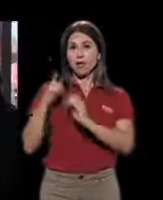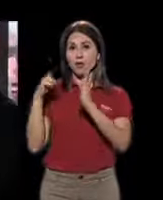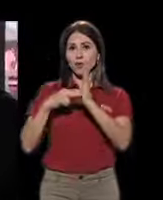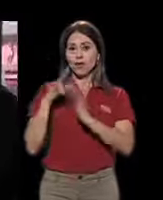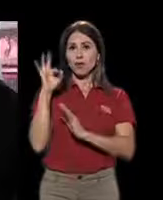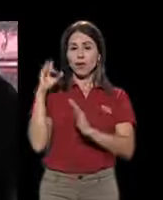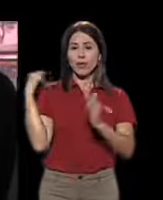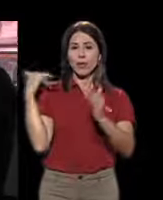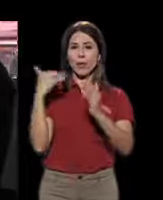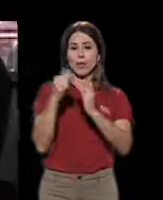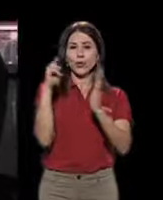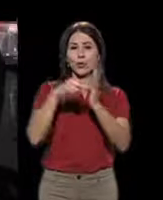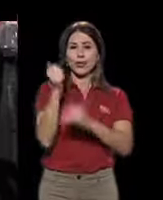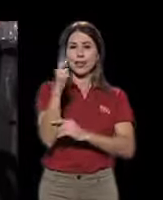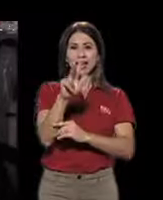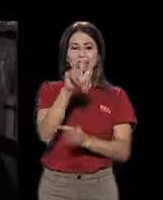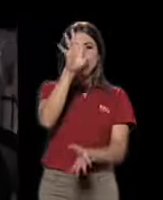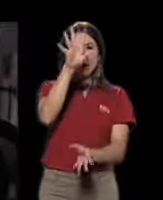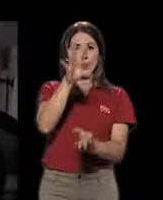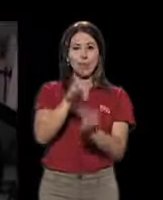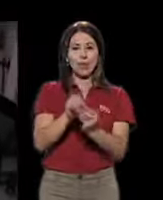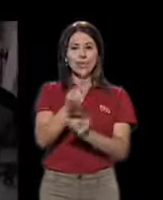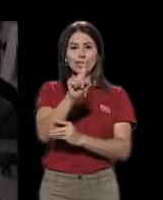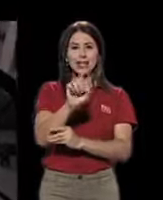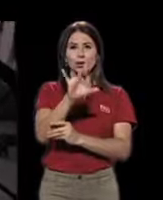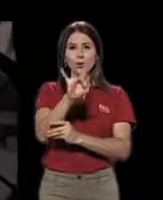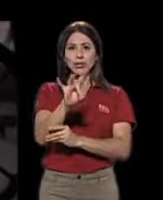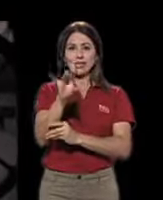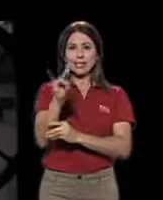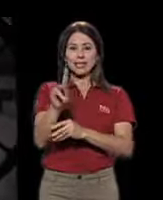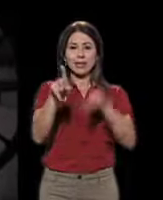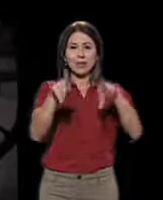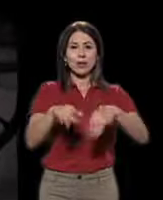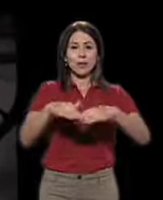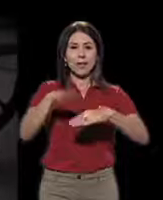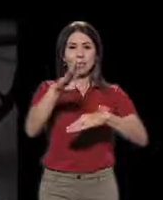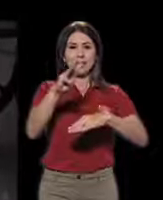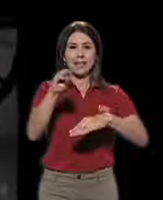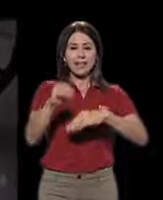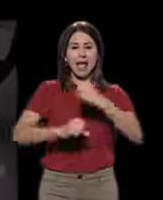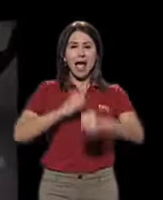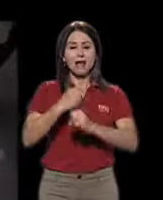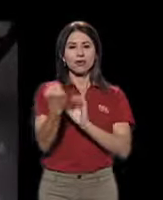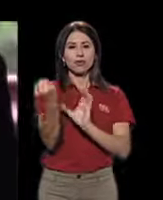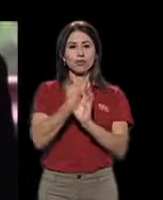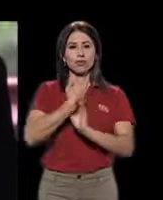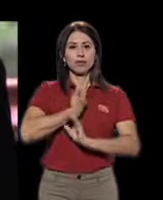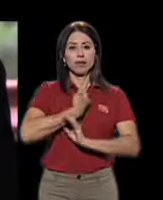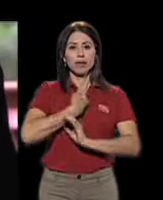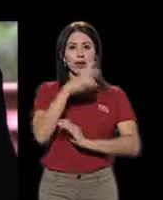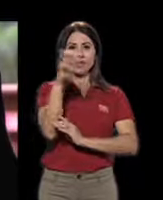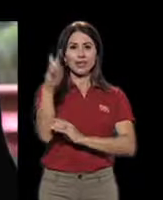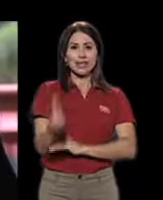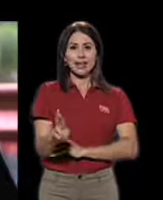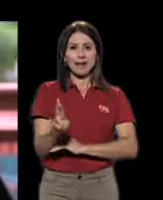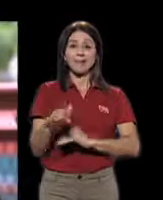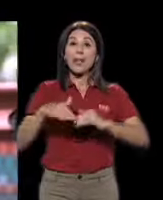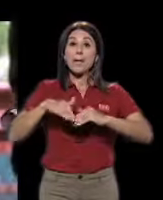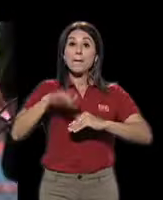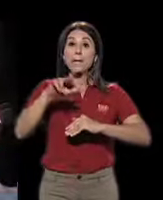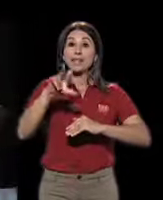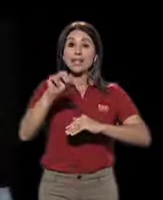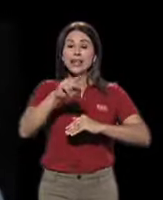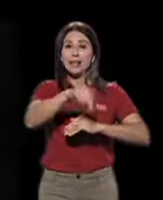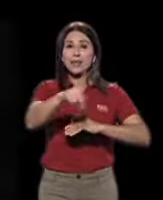el 2013, 187 personas mayores de 60 años se quitaron la vida en Costa Rica y más de 30